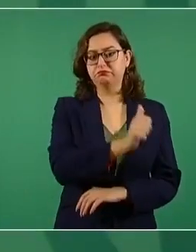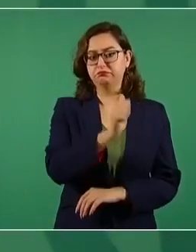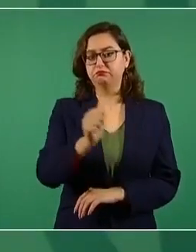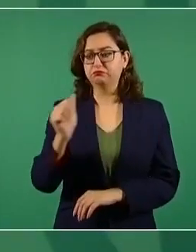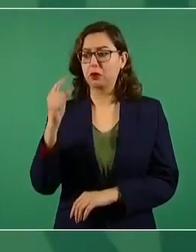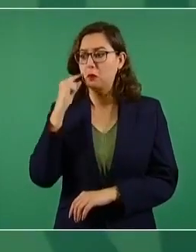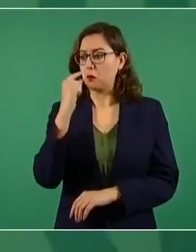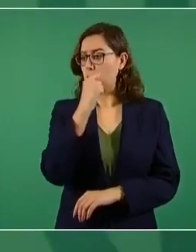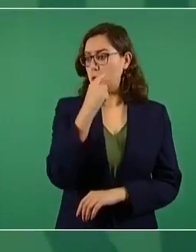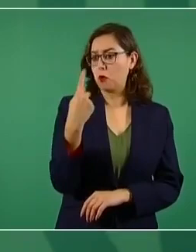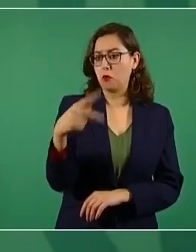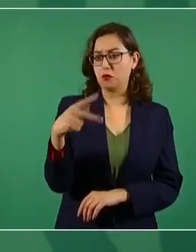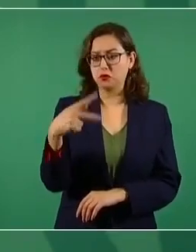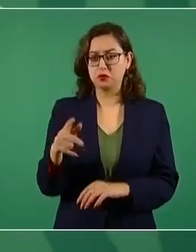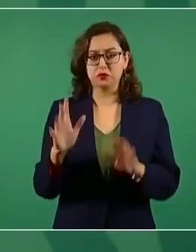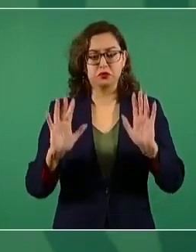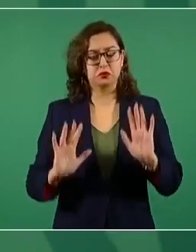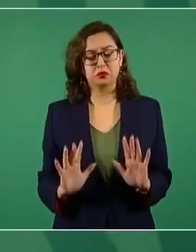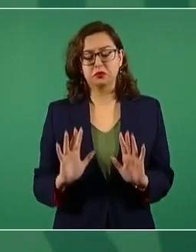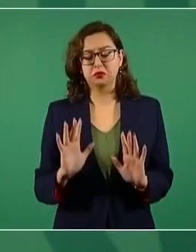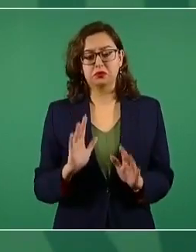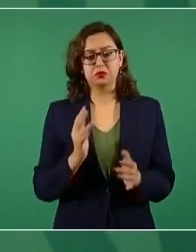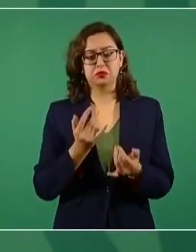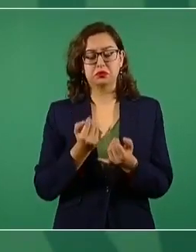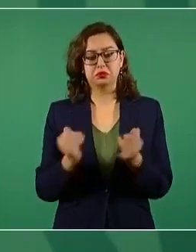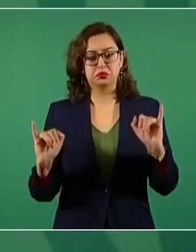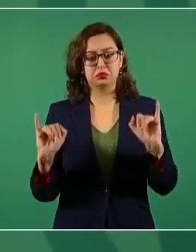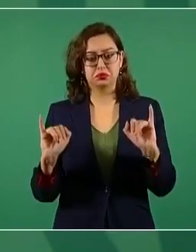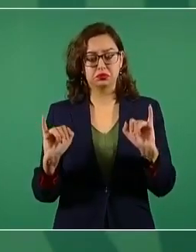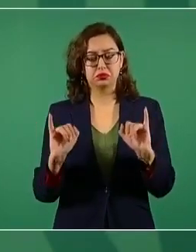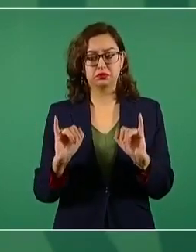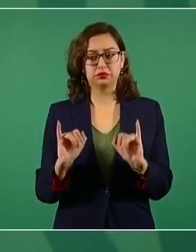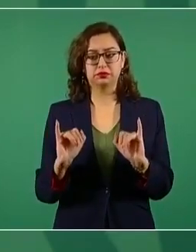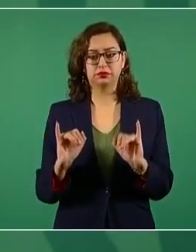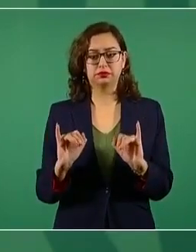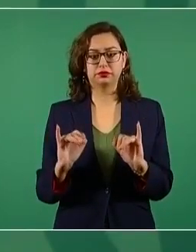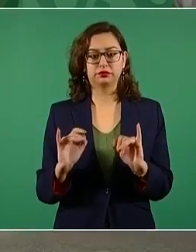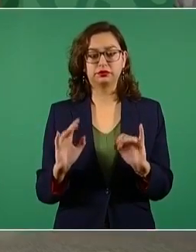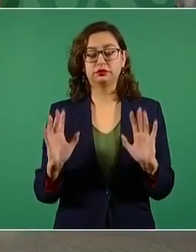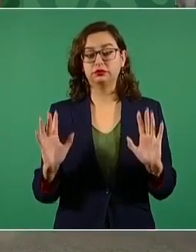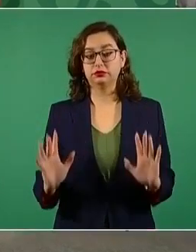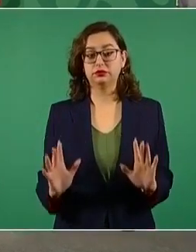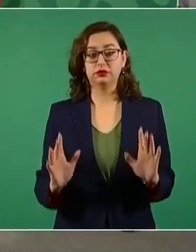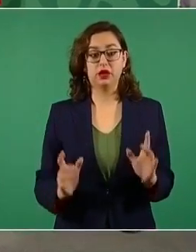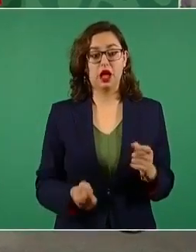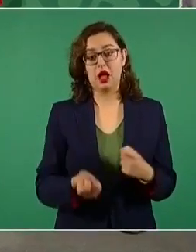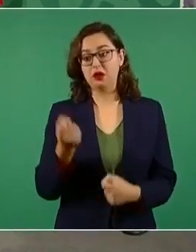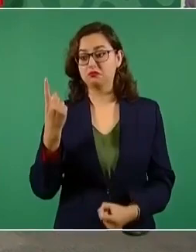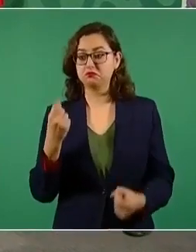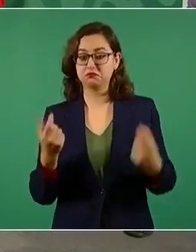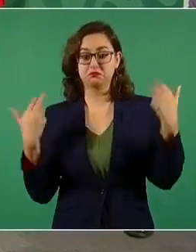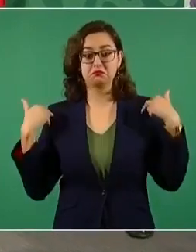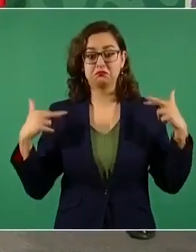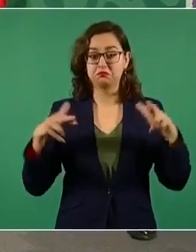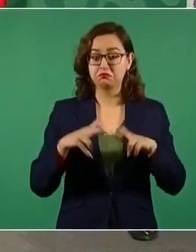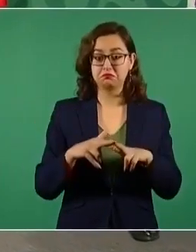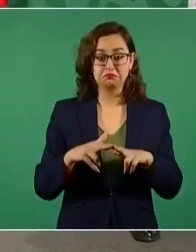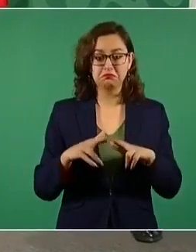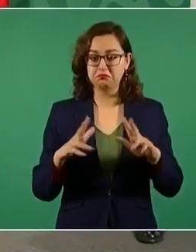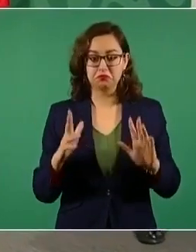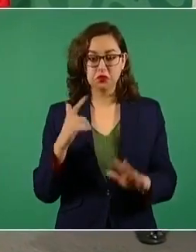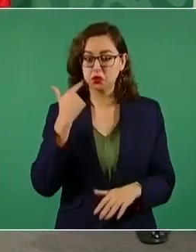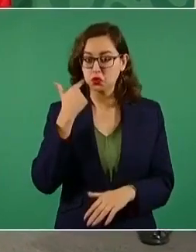no quieren dar clases porque